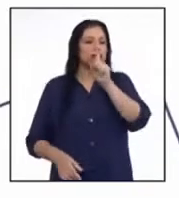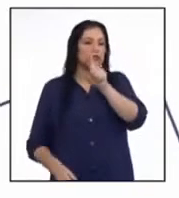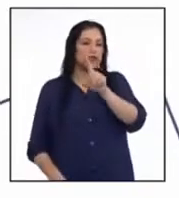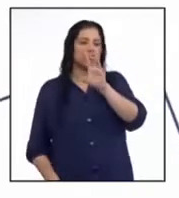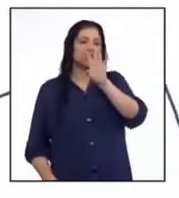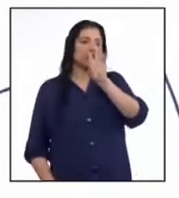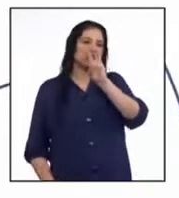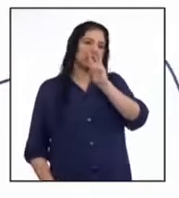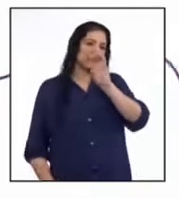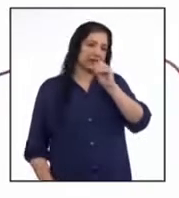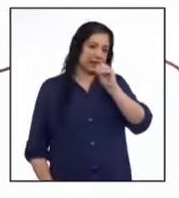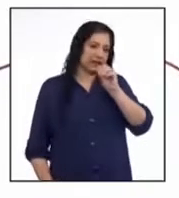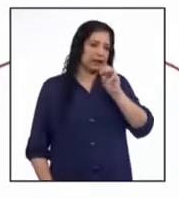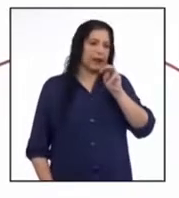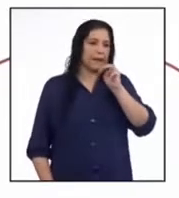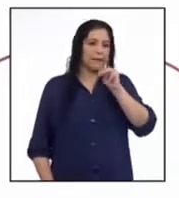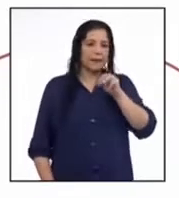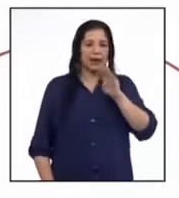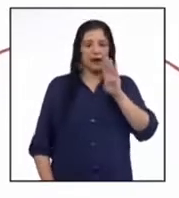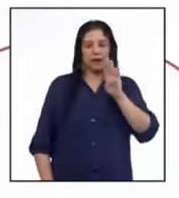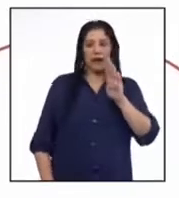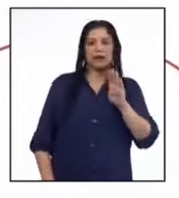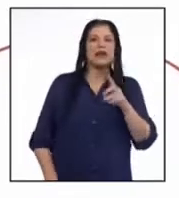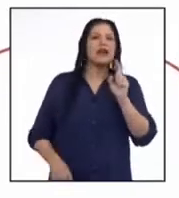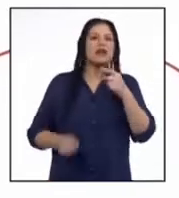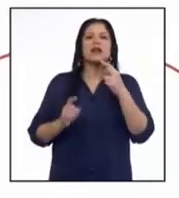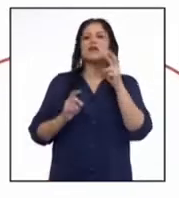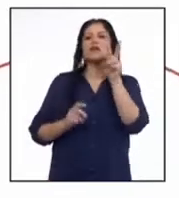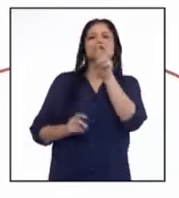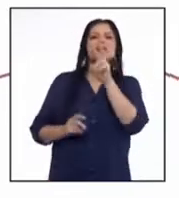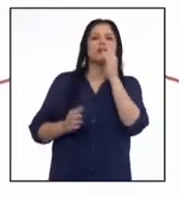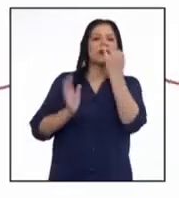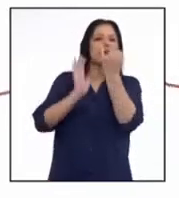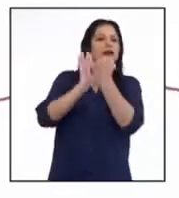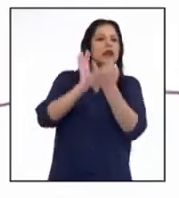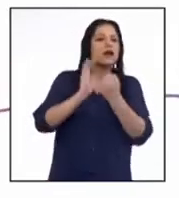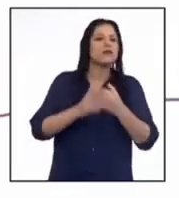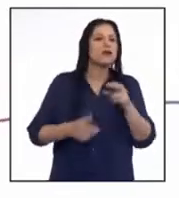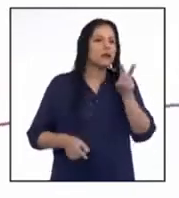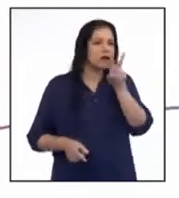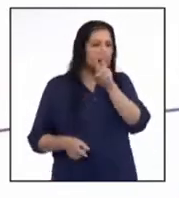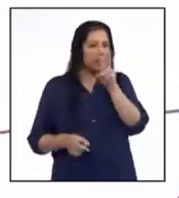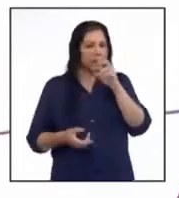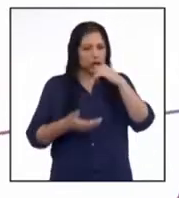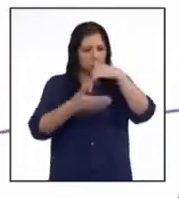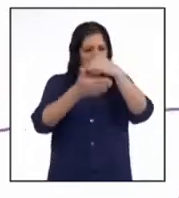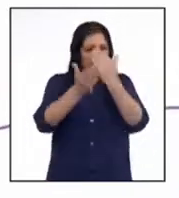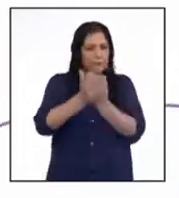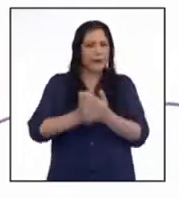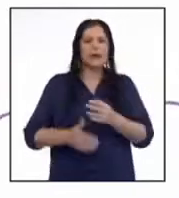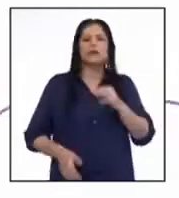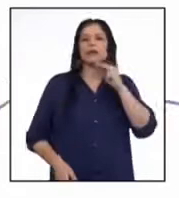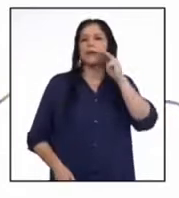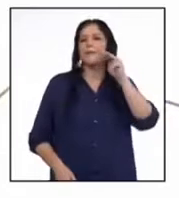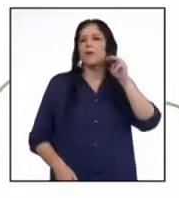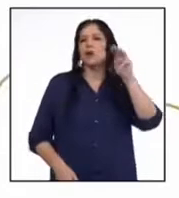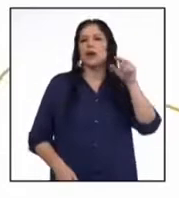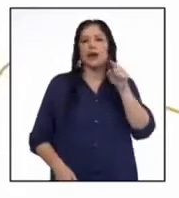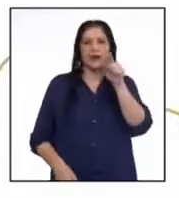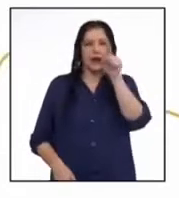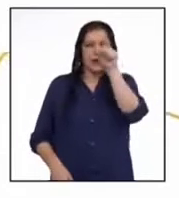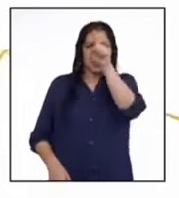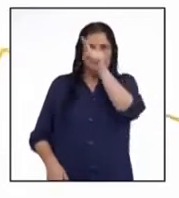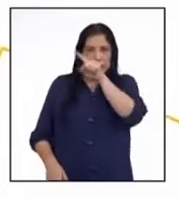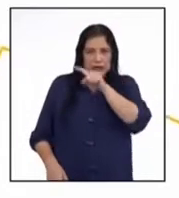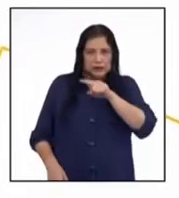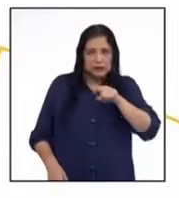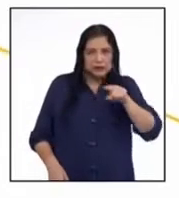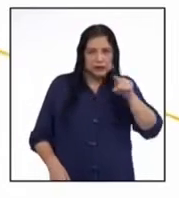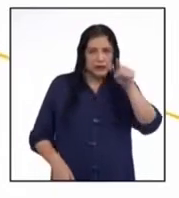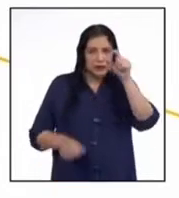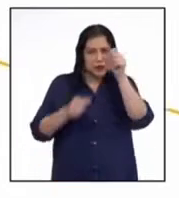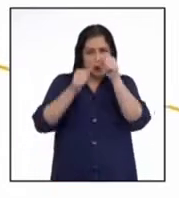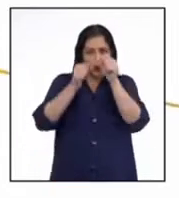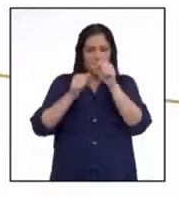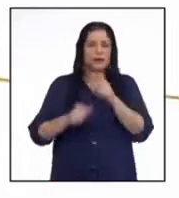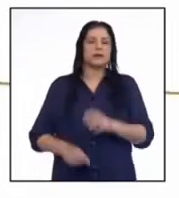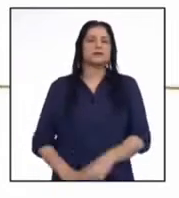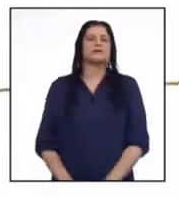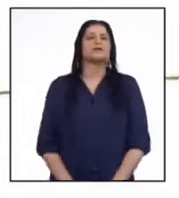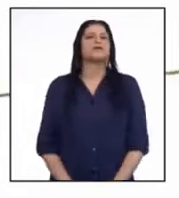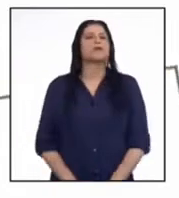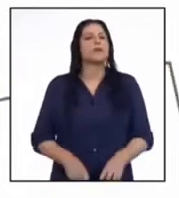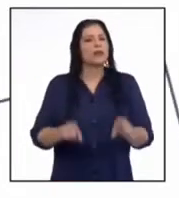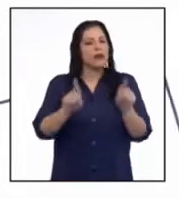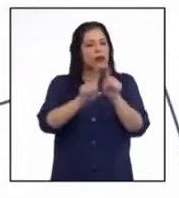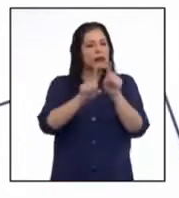megabytes. Y eso se observa gráficamente al notar una parte morada en la circunferencia que rodea a los datos numéricos.